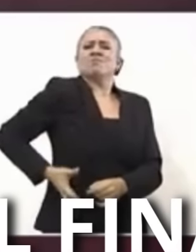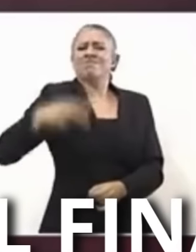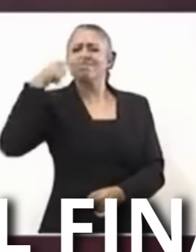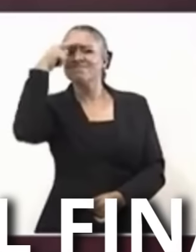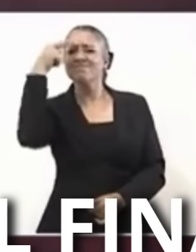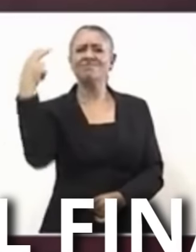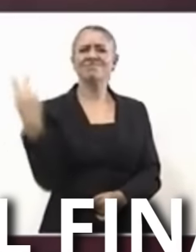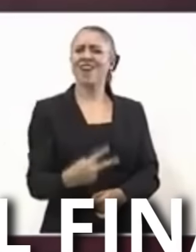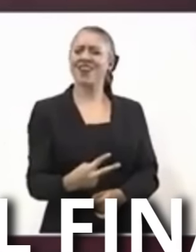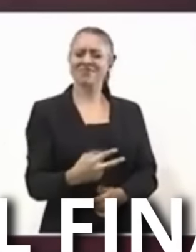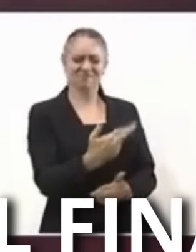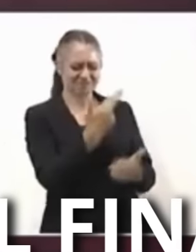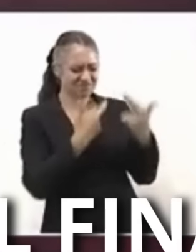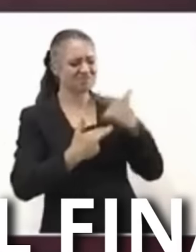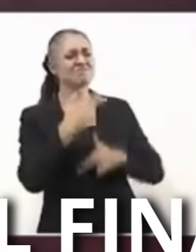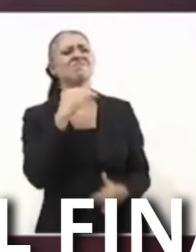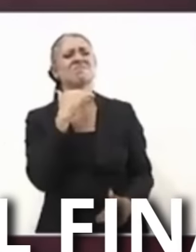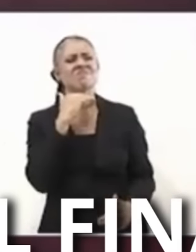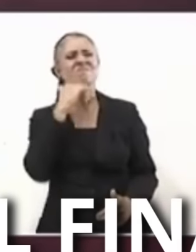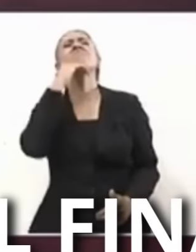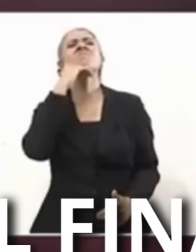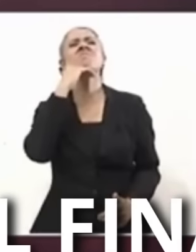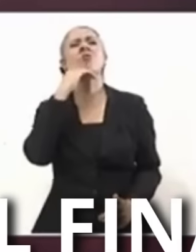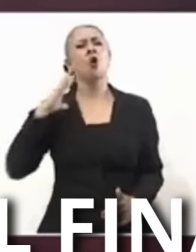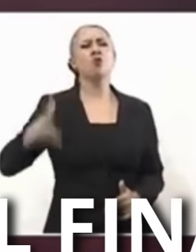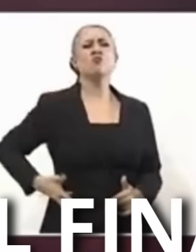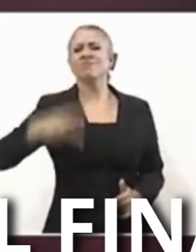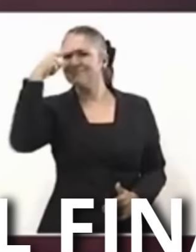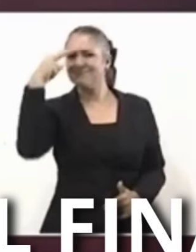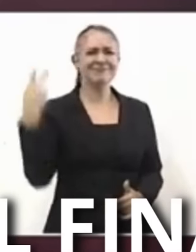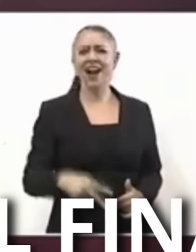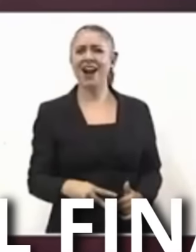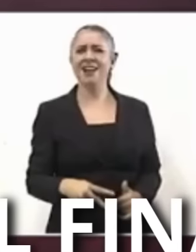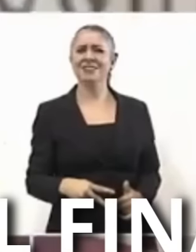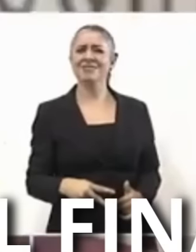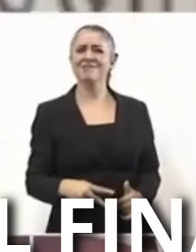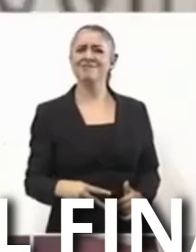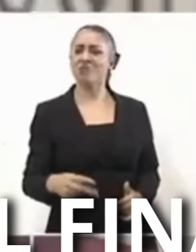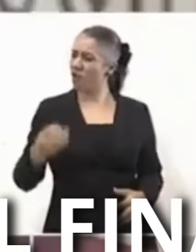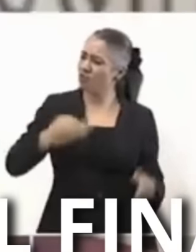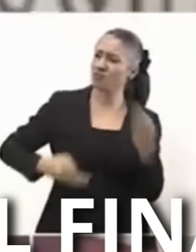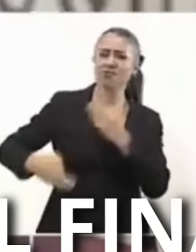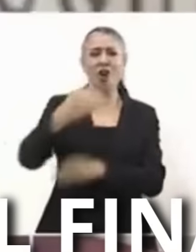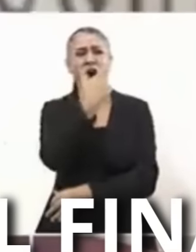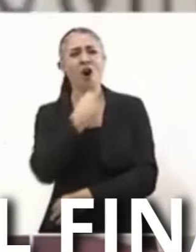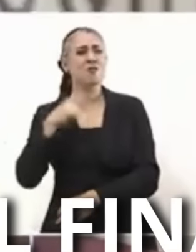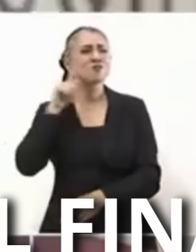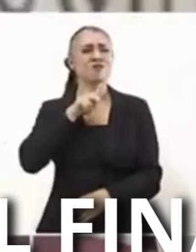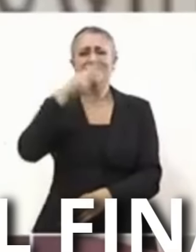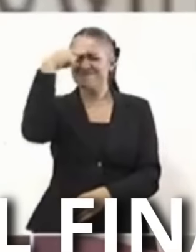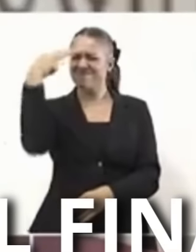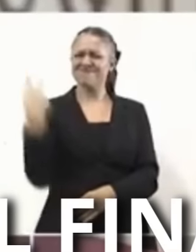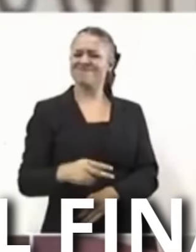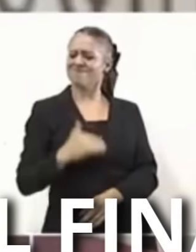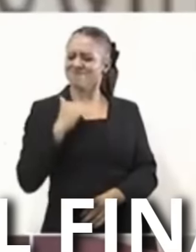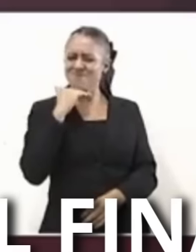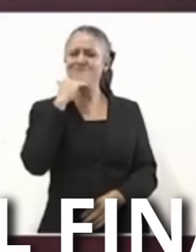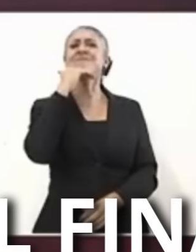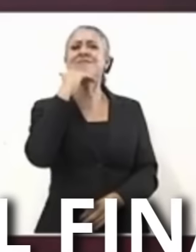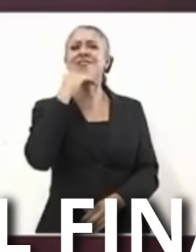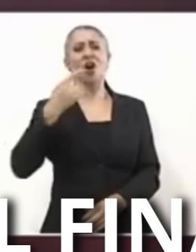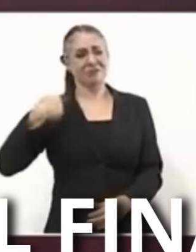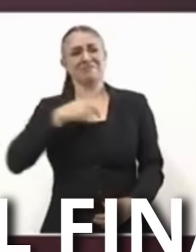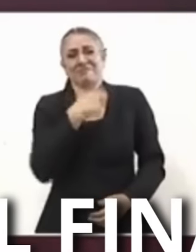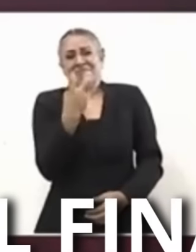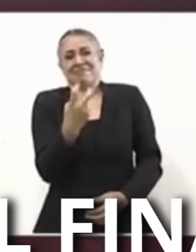mexicanas Nos devolvió La dignidad Al pueblo de México Nos devolvió La dignidad De la república Por eso Lo queremos